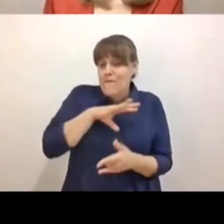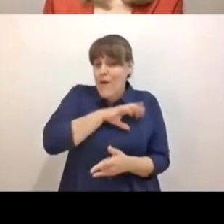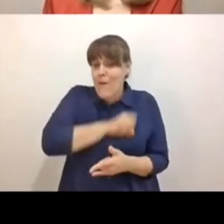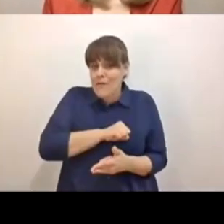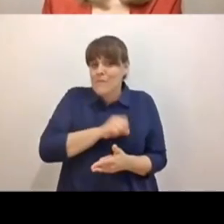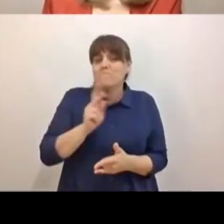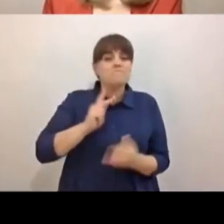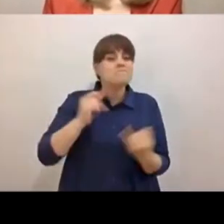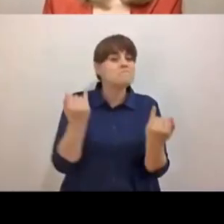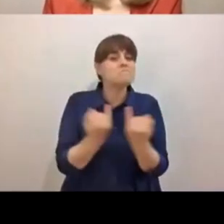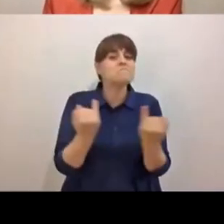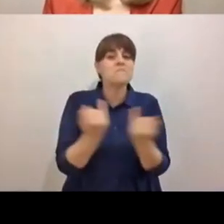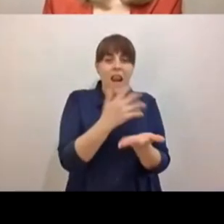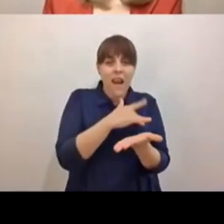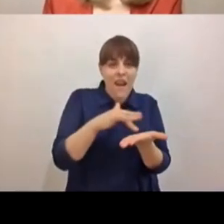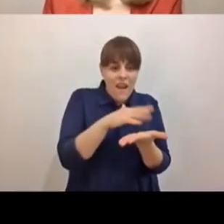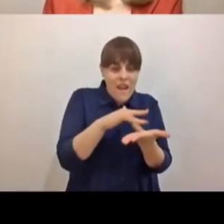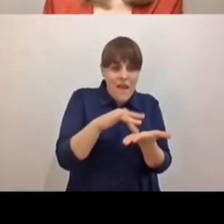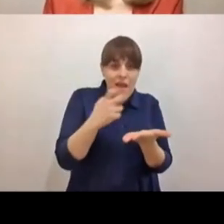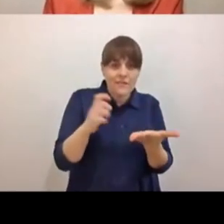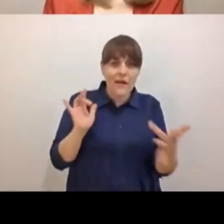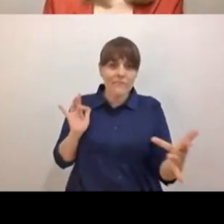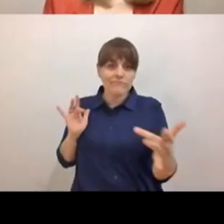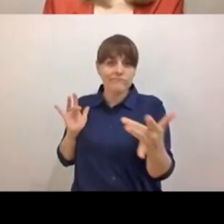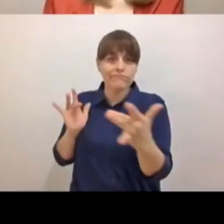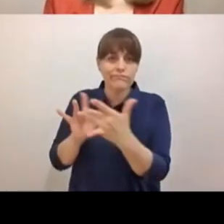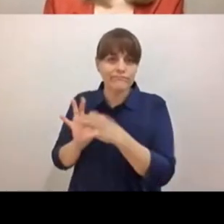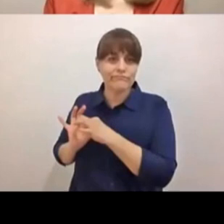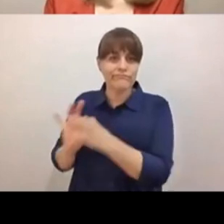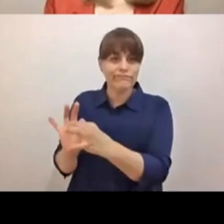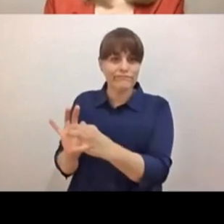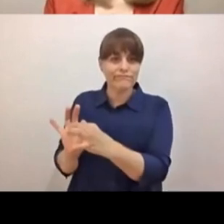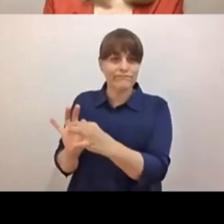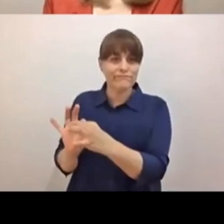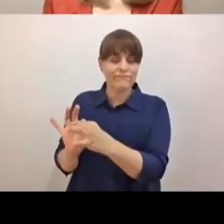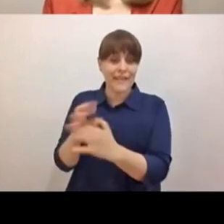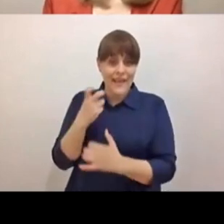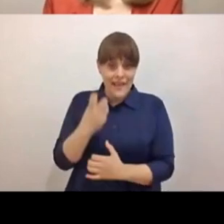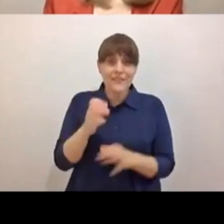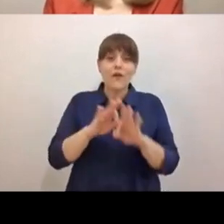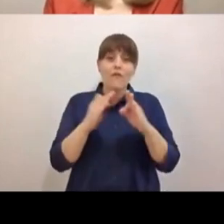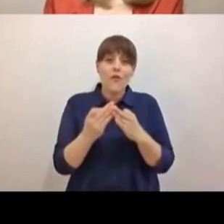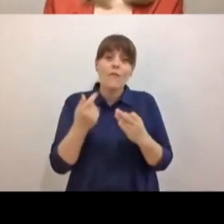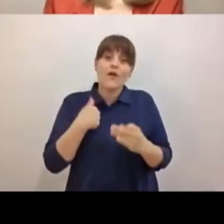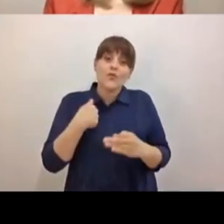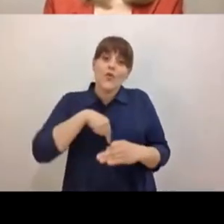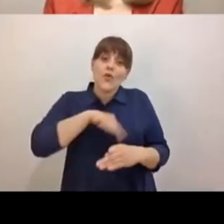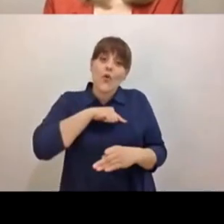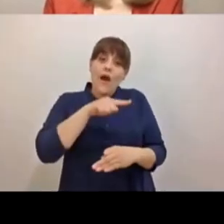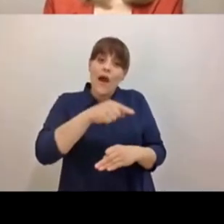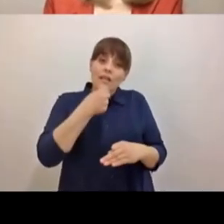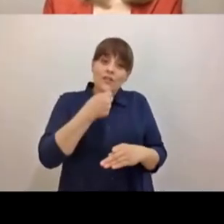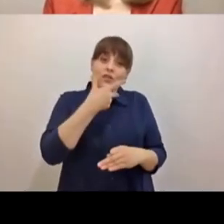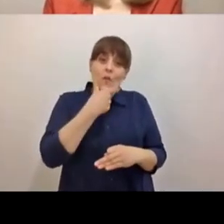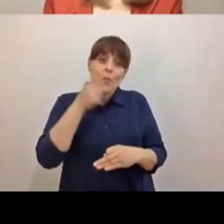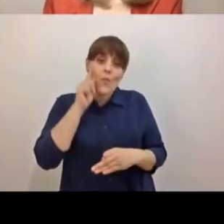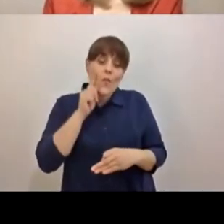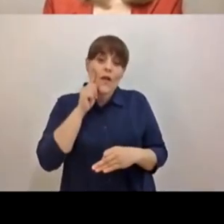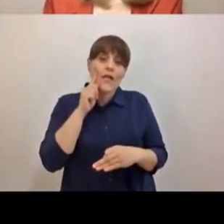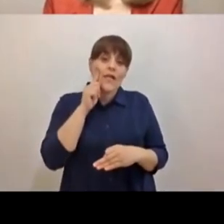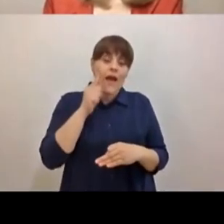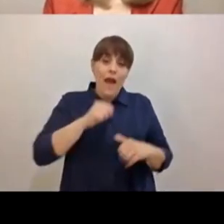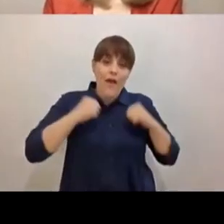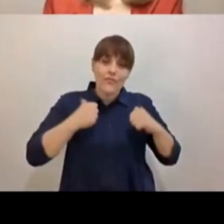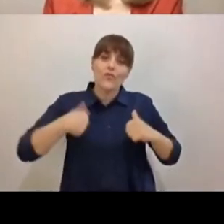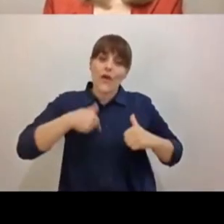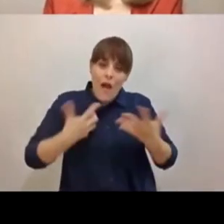estar conectados. Esas son algunas maneras de acompañar a los niños y niñas y adolescentes a descubrir que